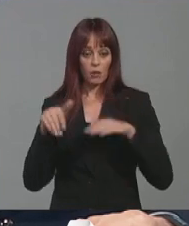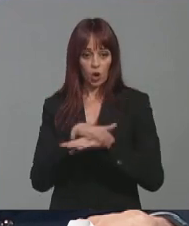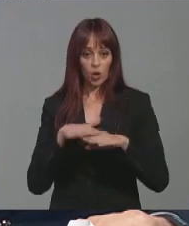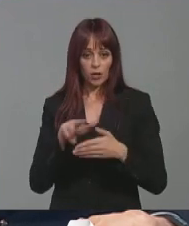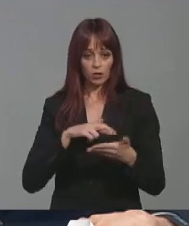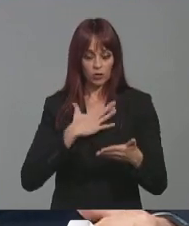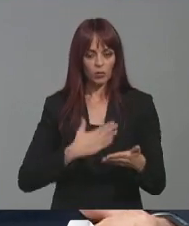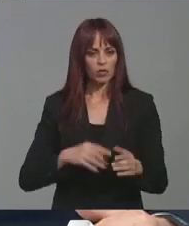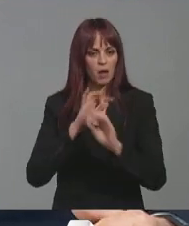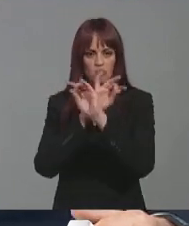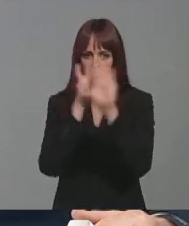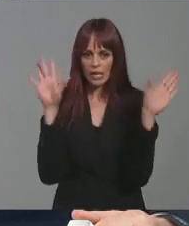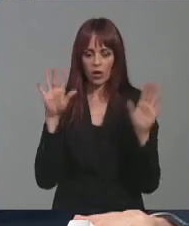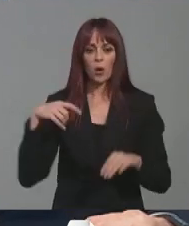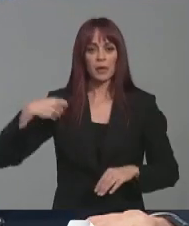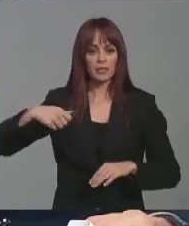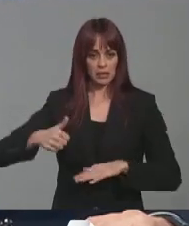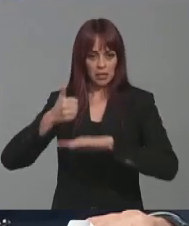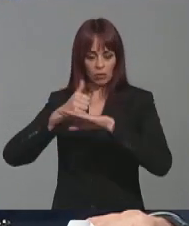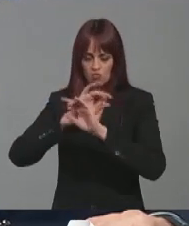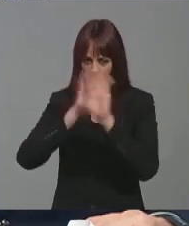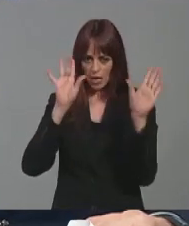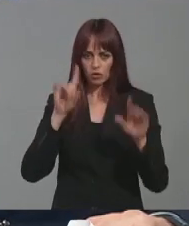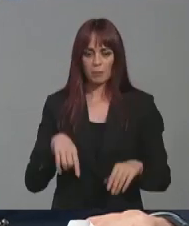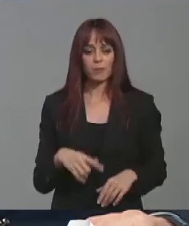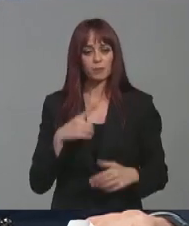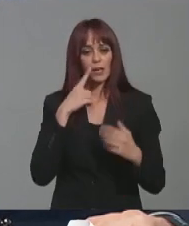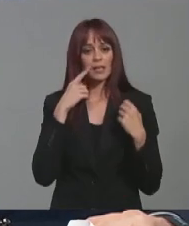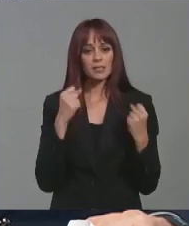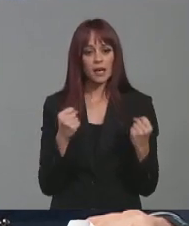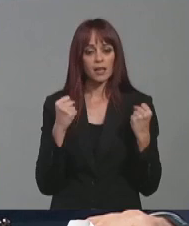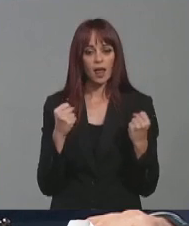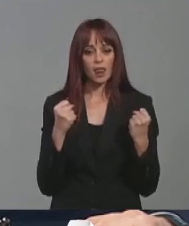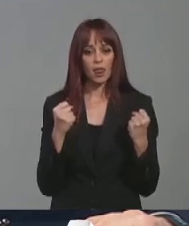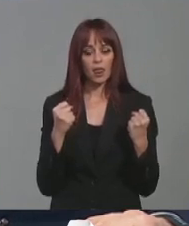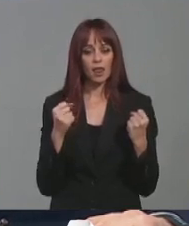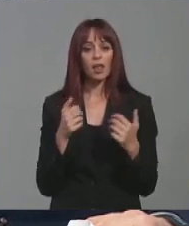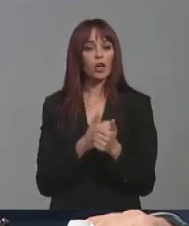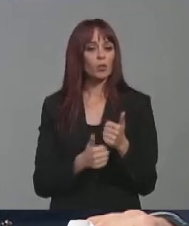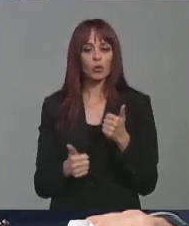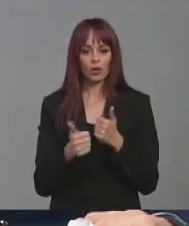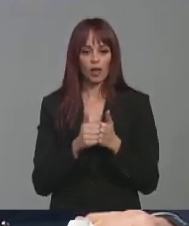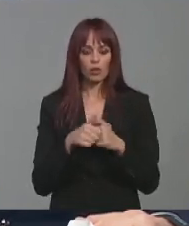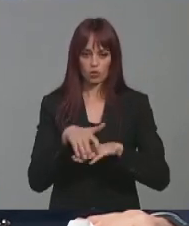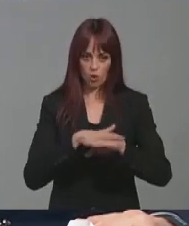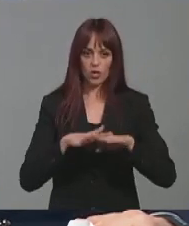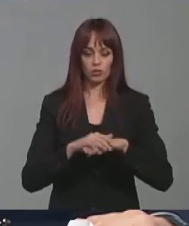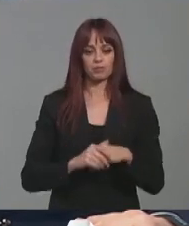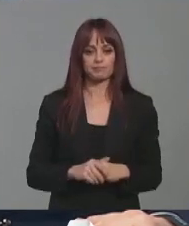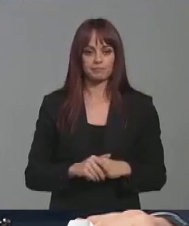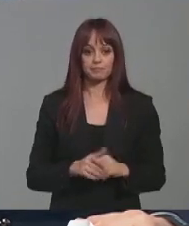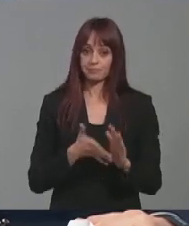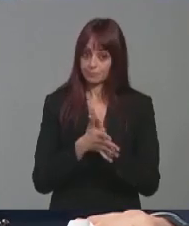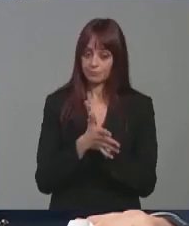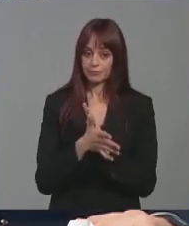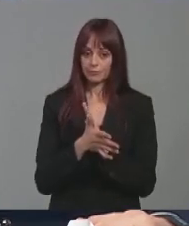con su presidente a la cabeza es que la sanidad es una prioridad de este gobierno y por tanto se